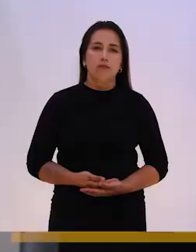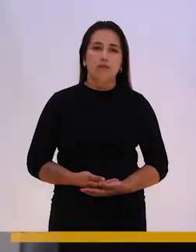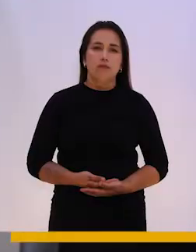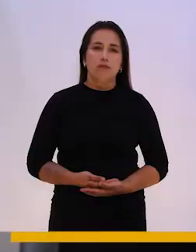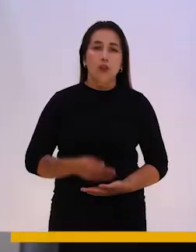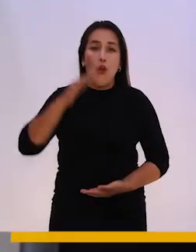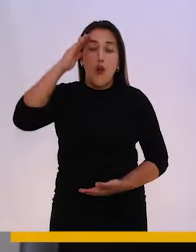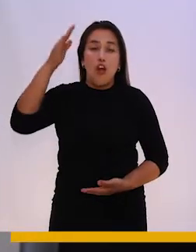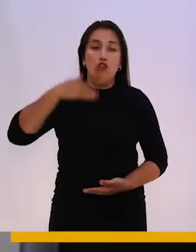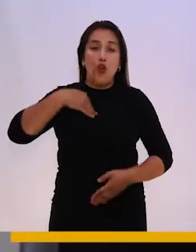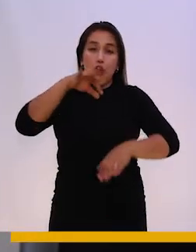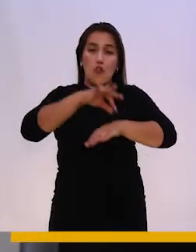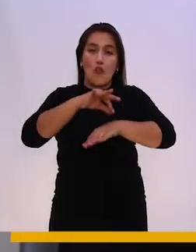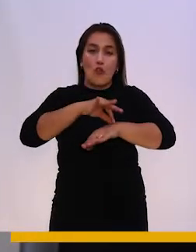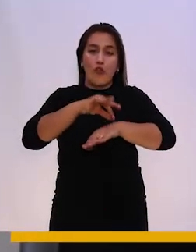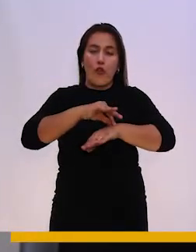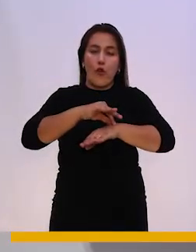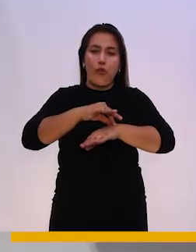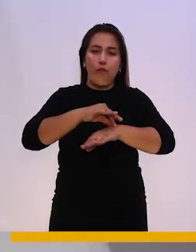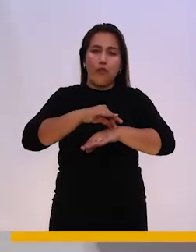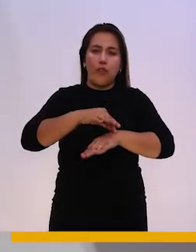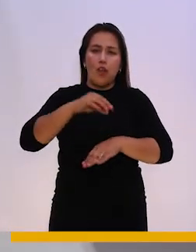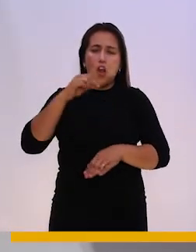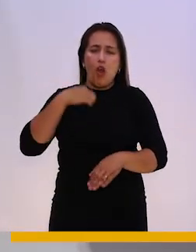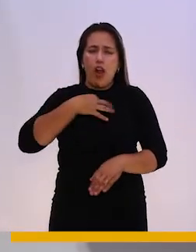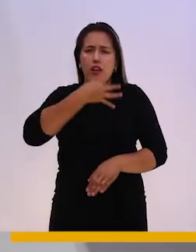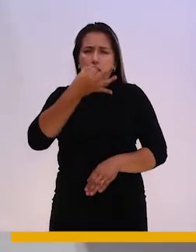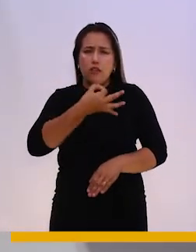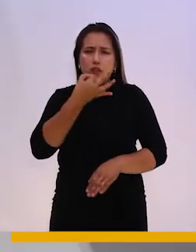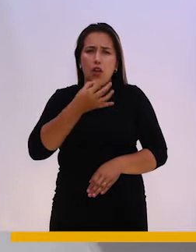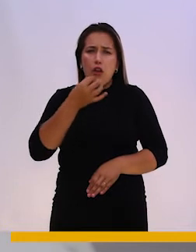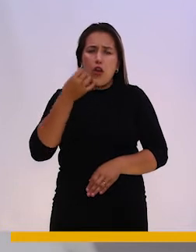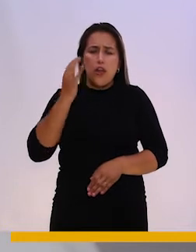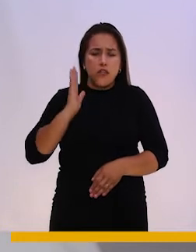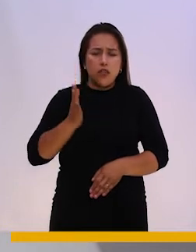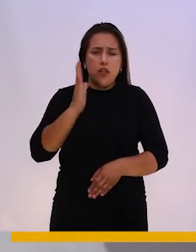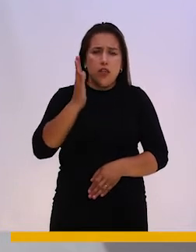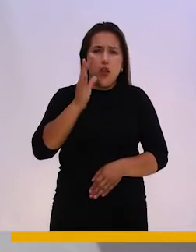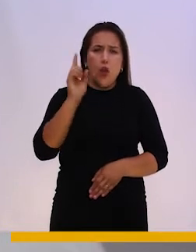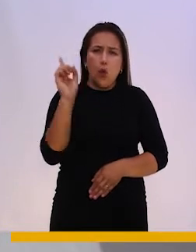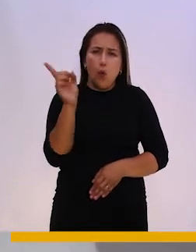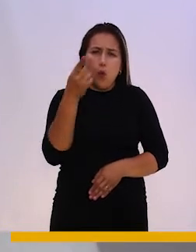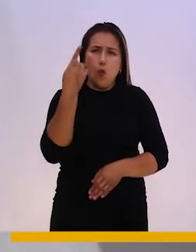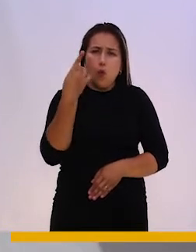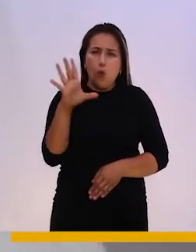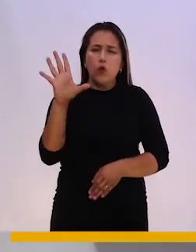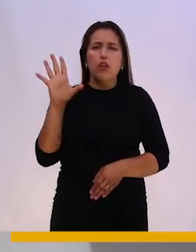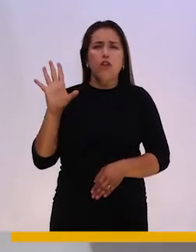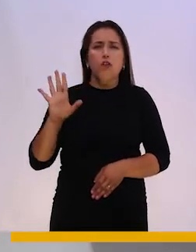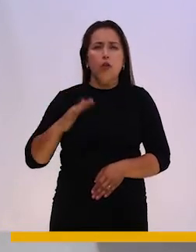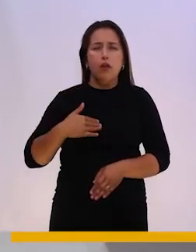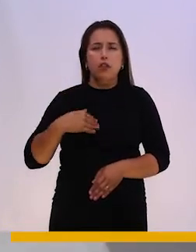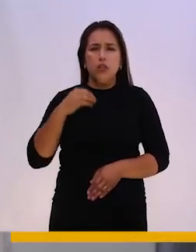Soy el Dr. Juan Carlos Molina y quiero decirle que lo único permanente es el cambio y uno de los cambios que más ha influido en nuestra